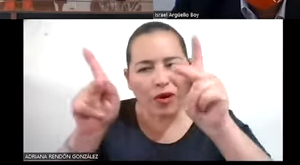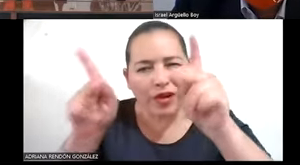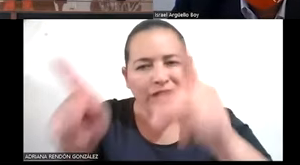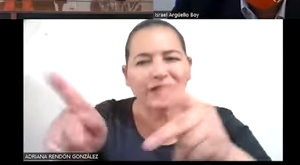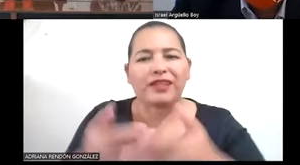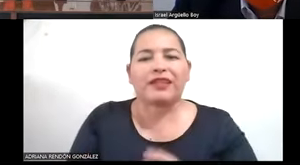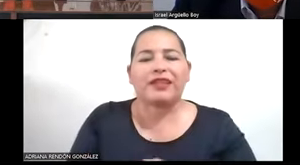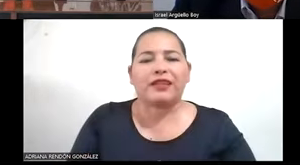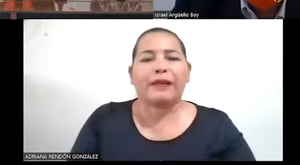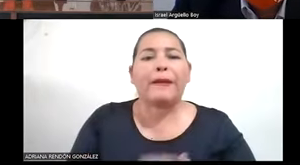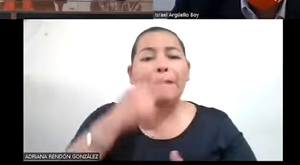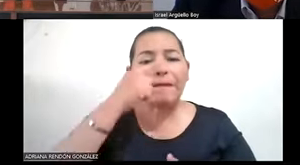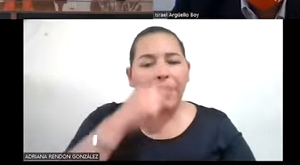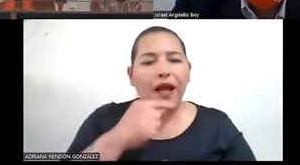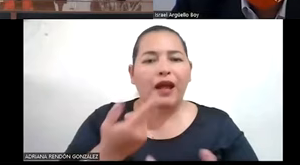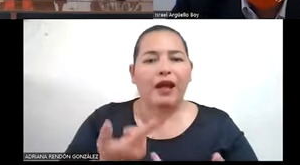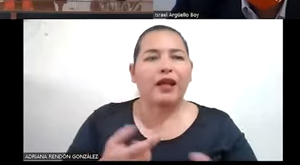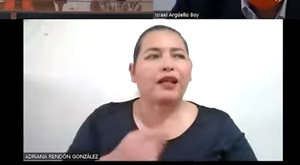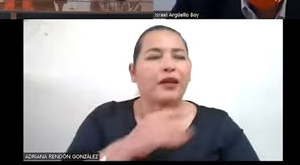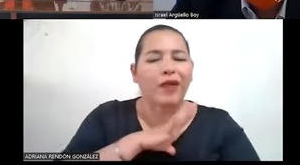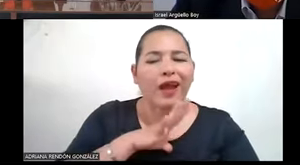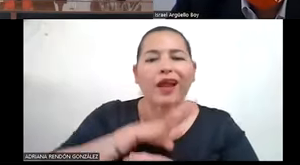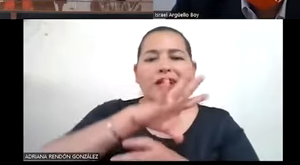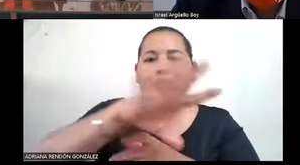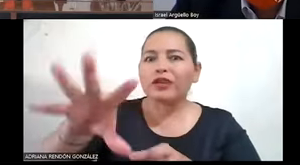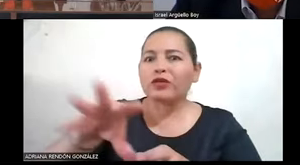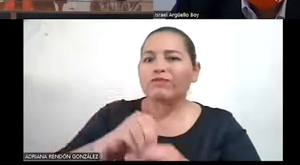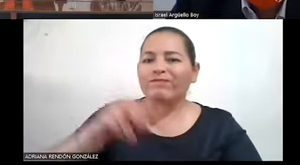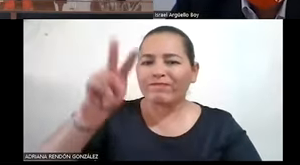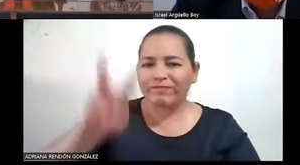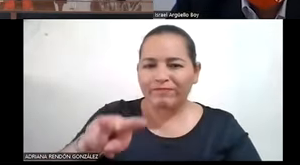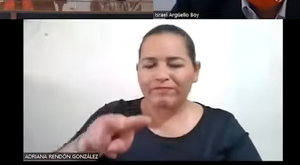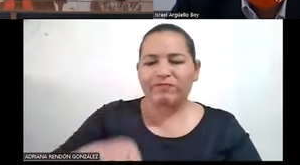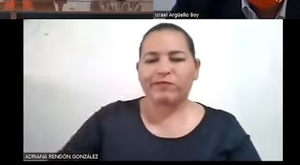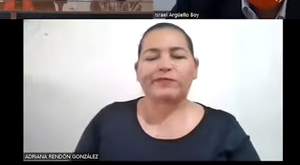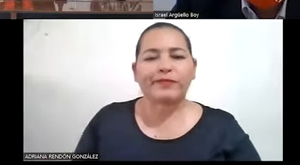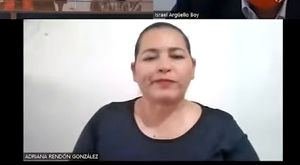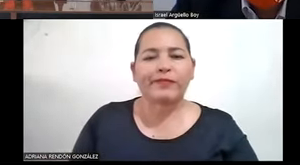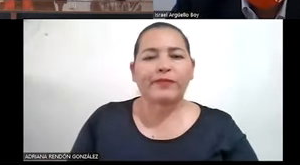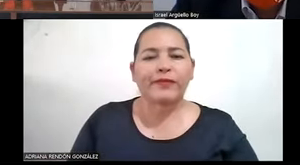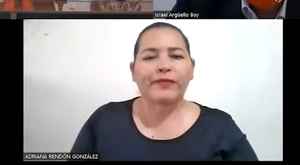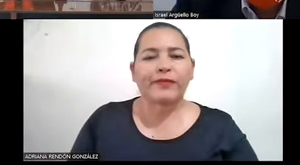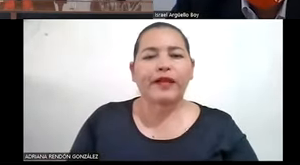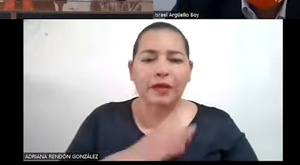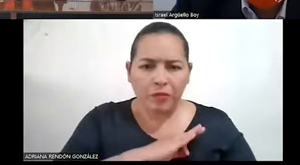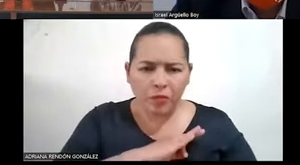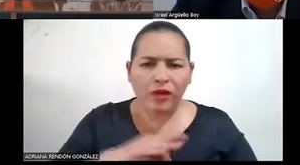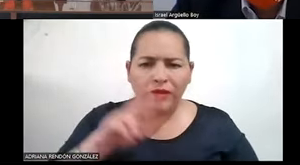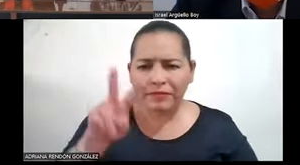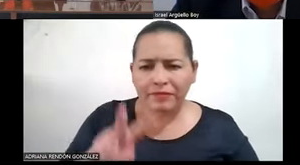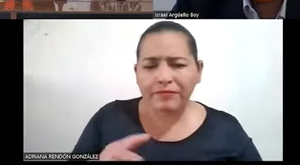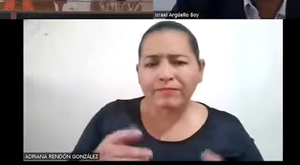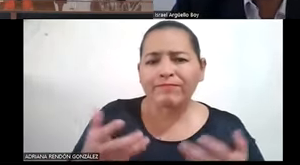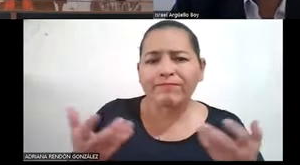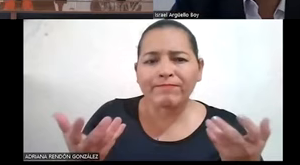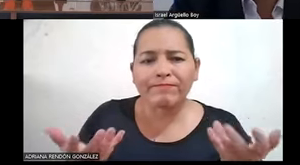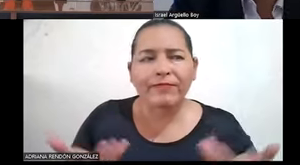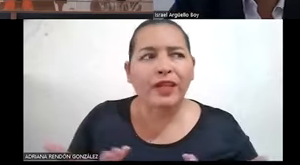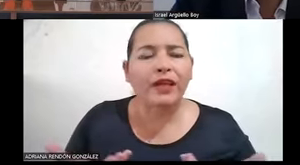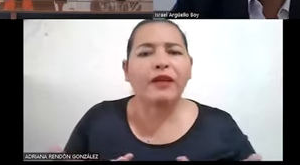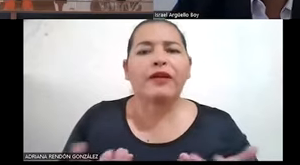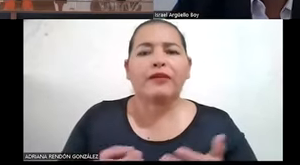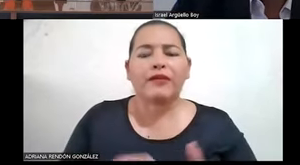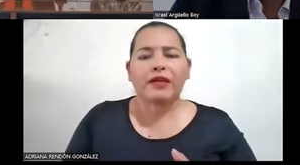generar una inclusión real, para generar condiciones en las que todas y todos